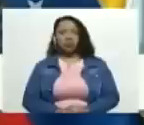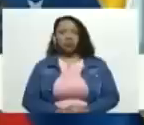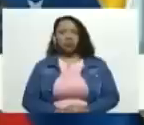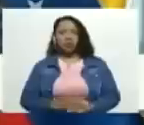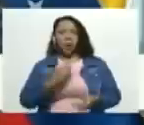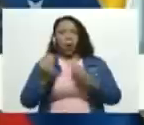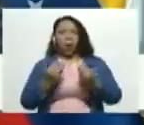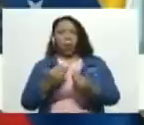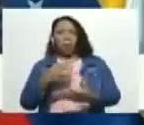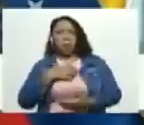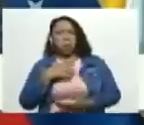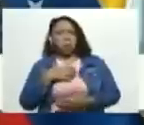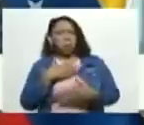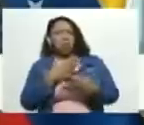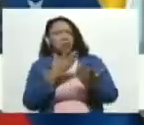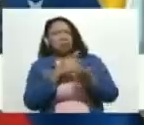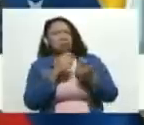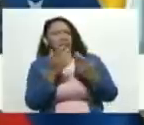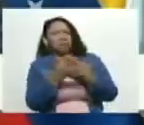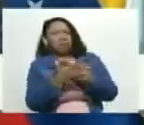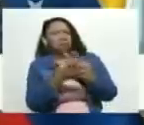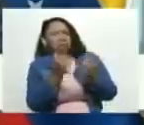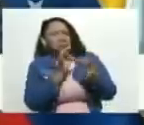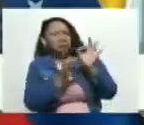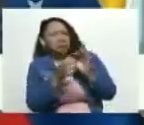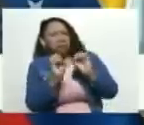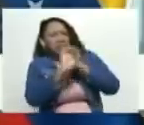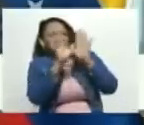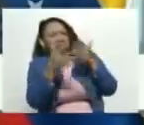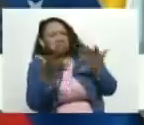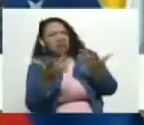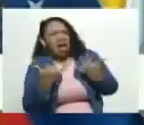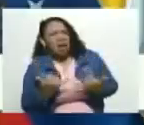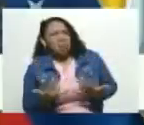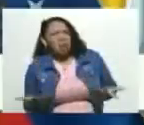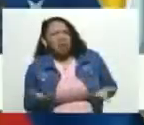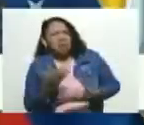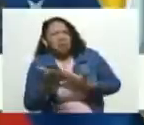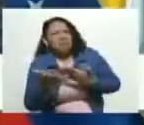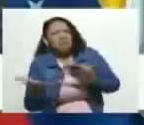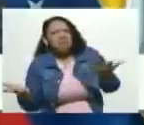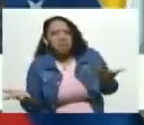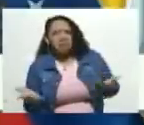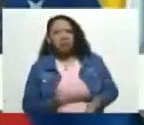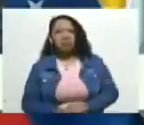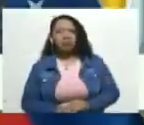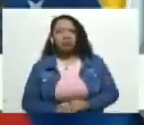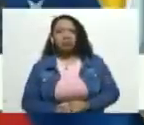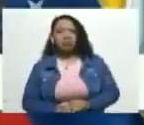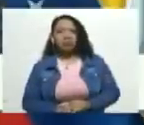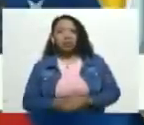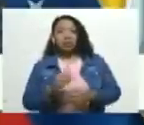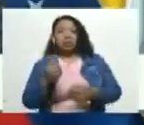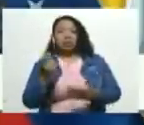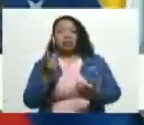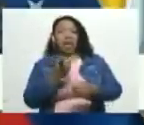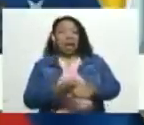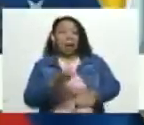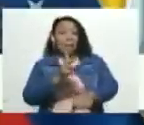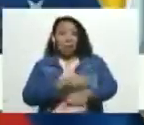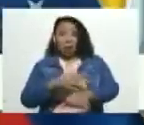puede ser eso traducido en la historia moderna ni en las peores novelas